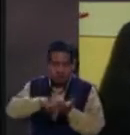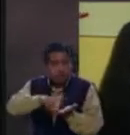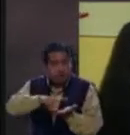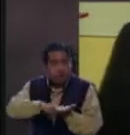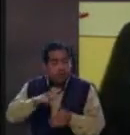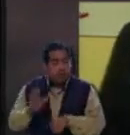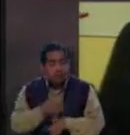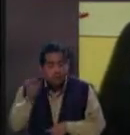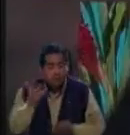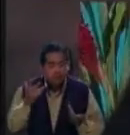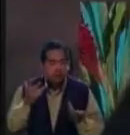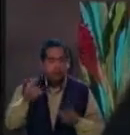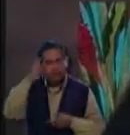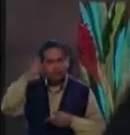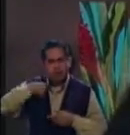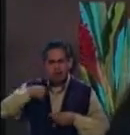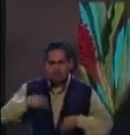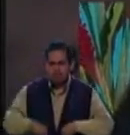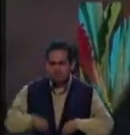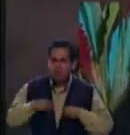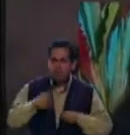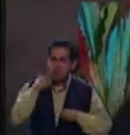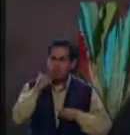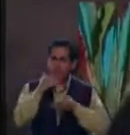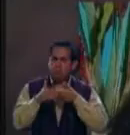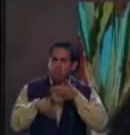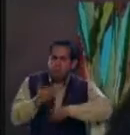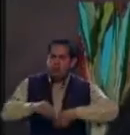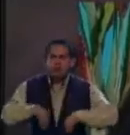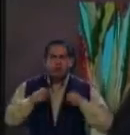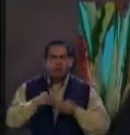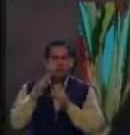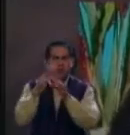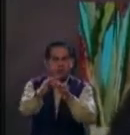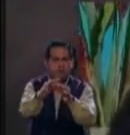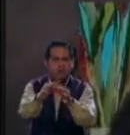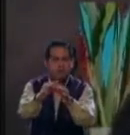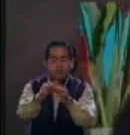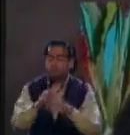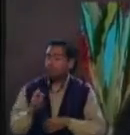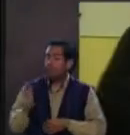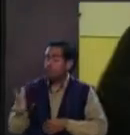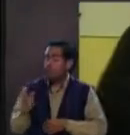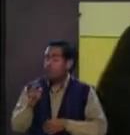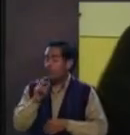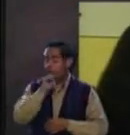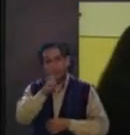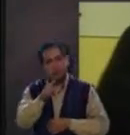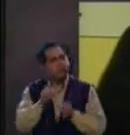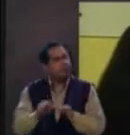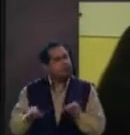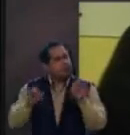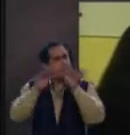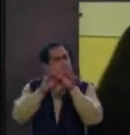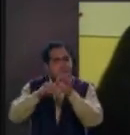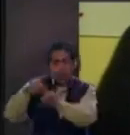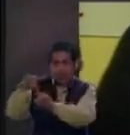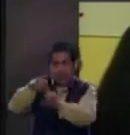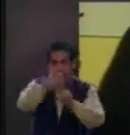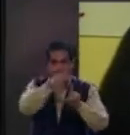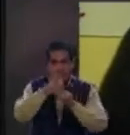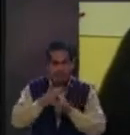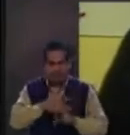lanzados para sobrevivir en la sociedad. Y qué importante también el que uno trate de